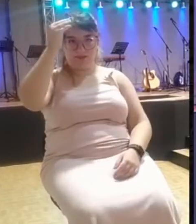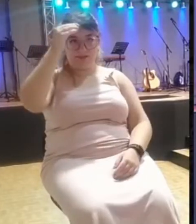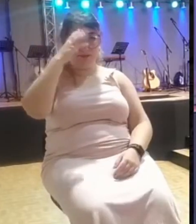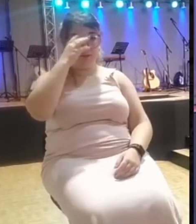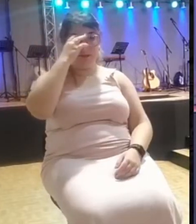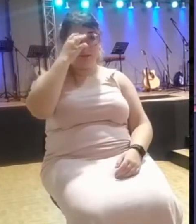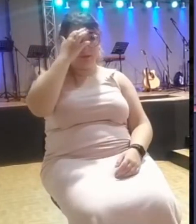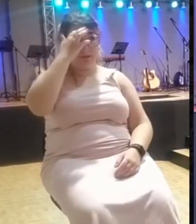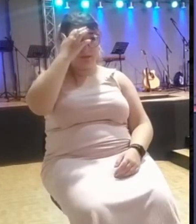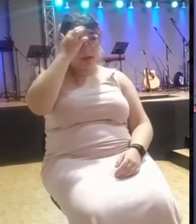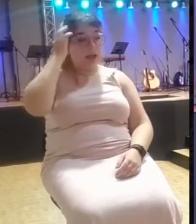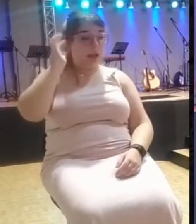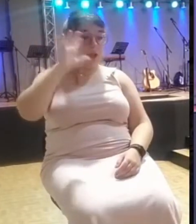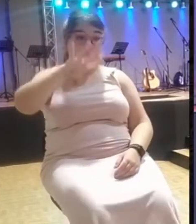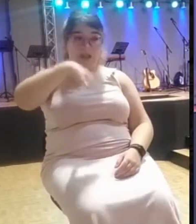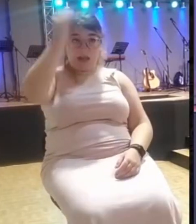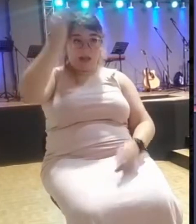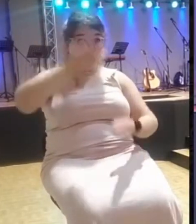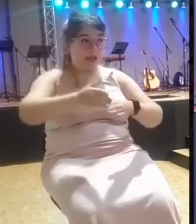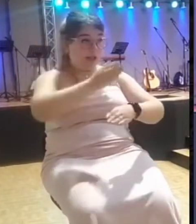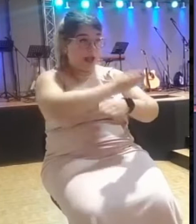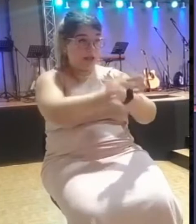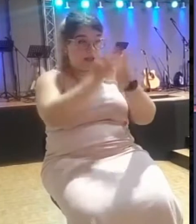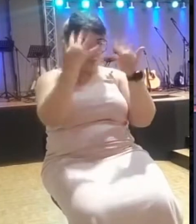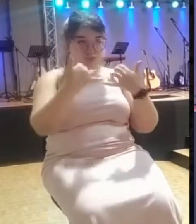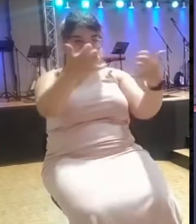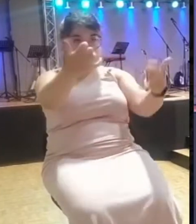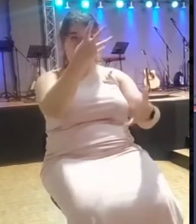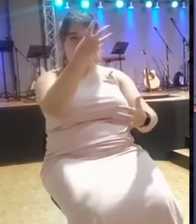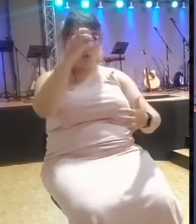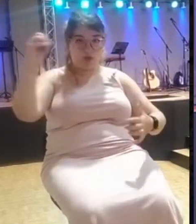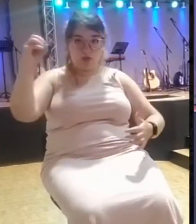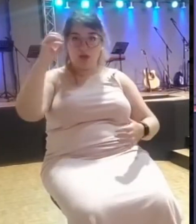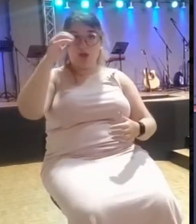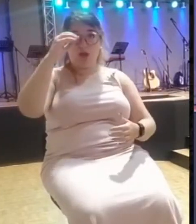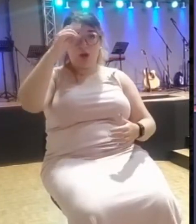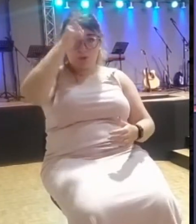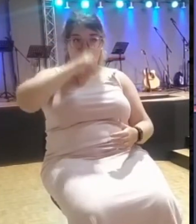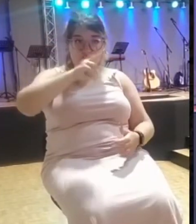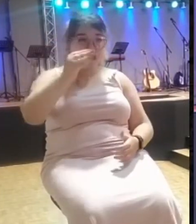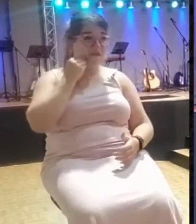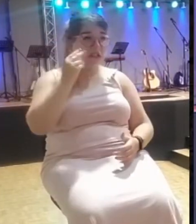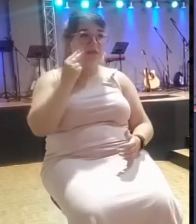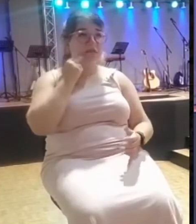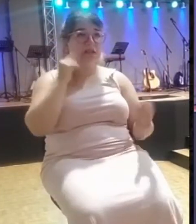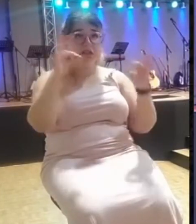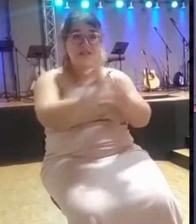Y Elías, que no tuvo miedo ante los profetas de Baal y de Asera, ahora tiene miedo frente a una